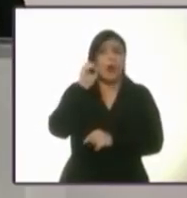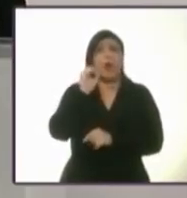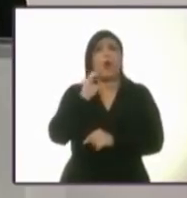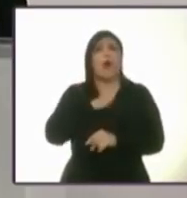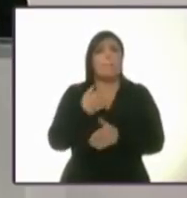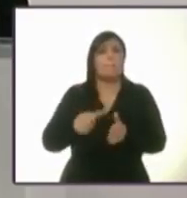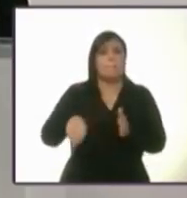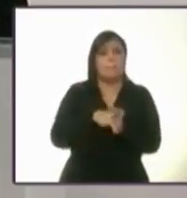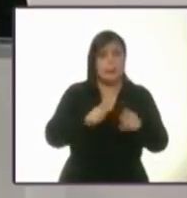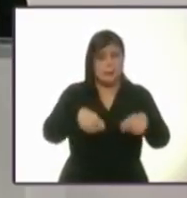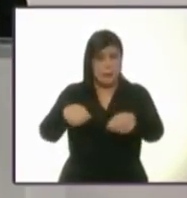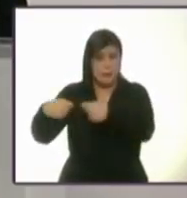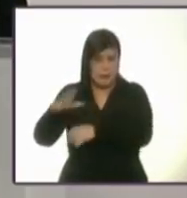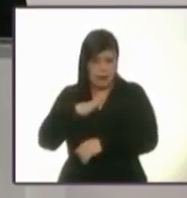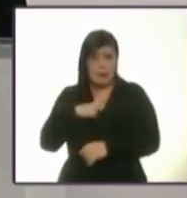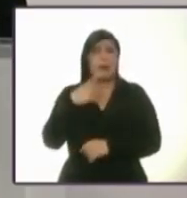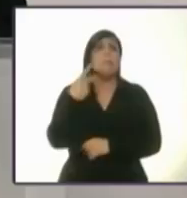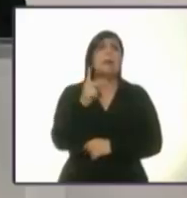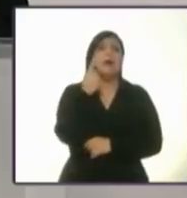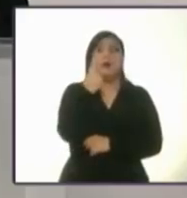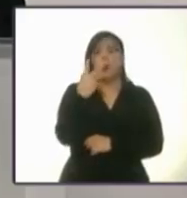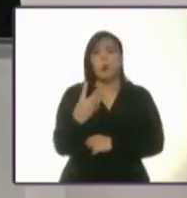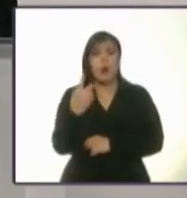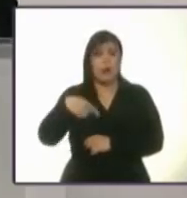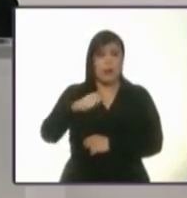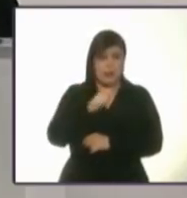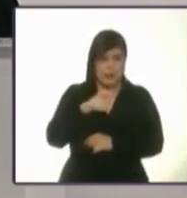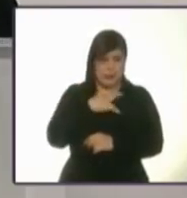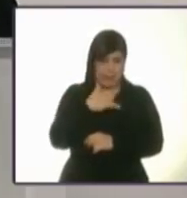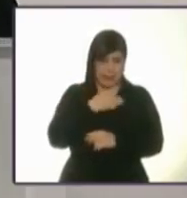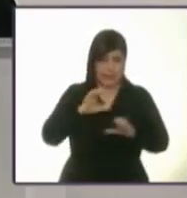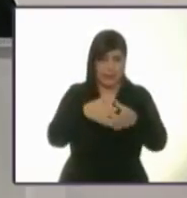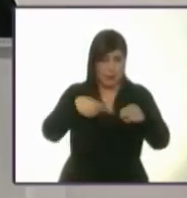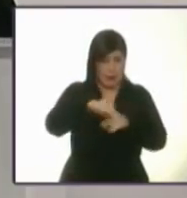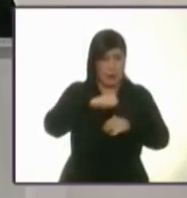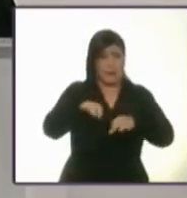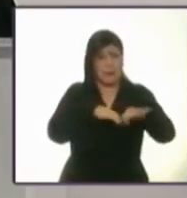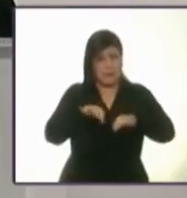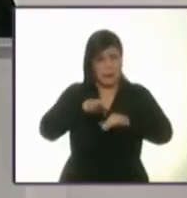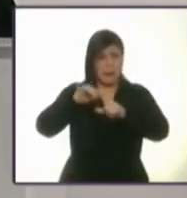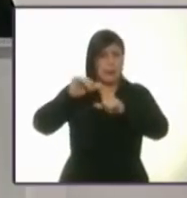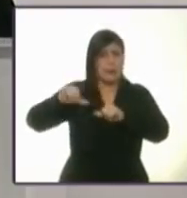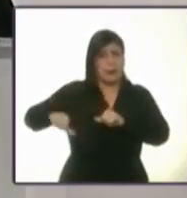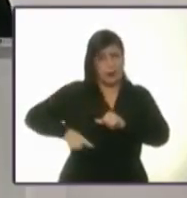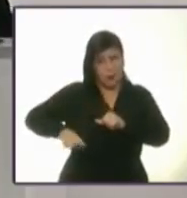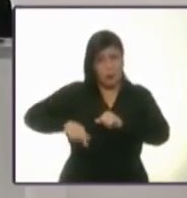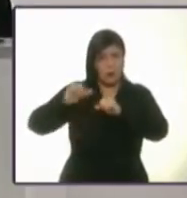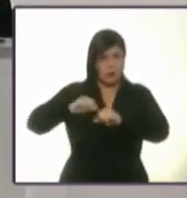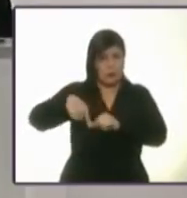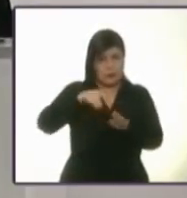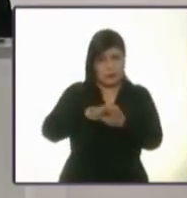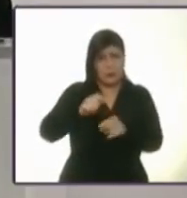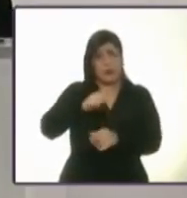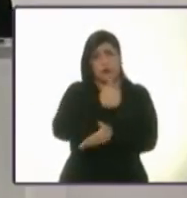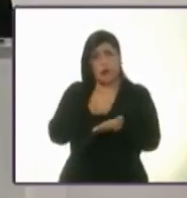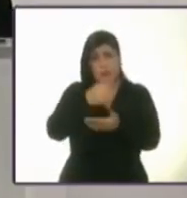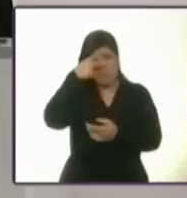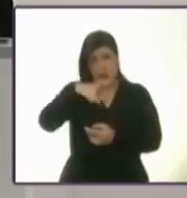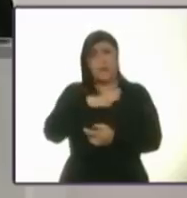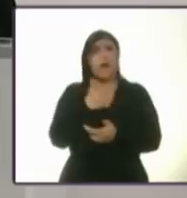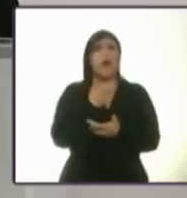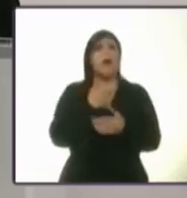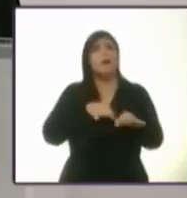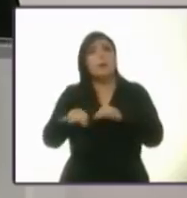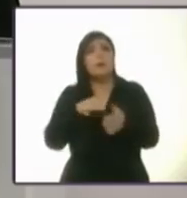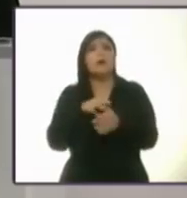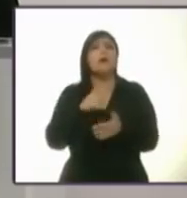parte de de estos empleados de la fuerza pública laboral que hay en la Ciudad de México trabaja por honorarios.